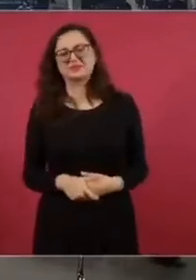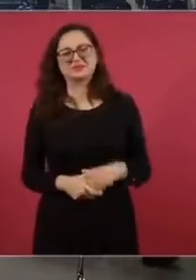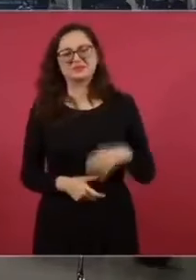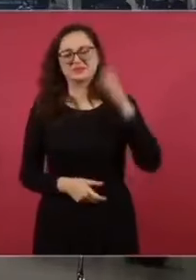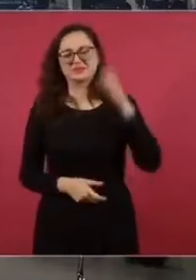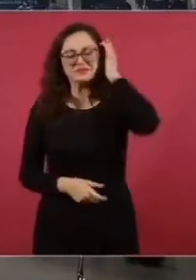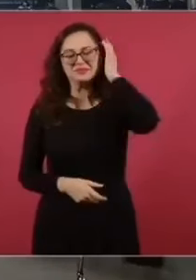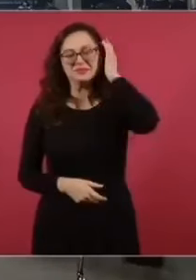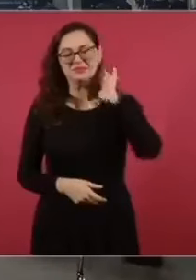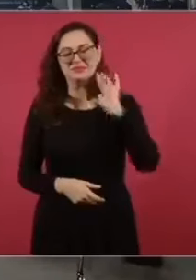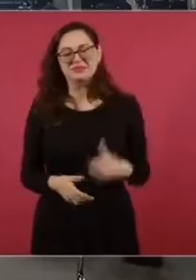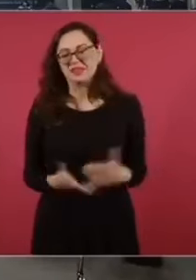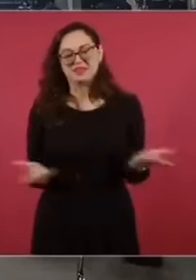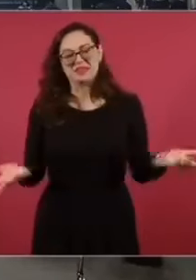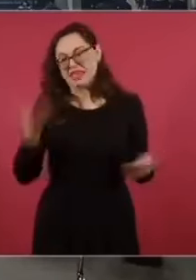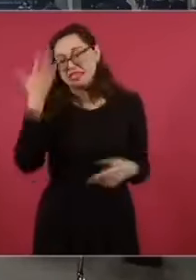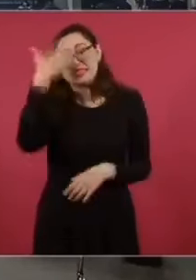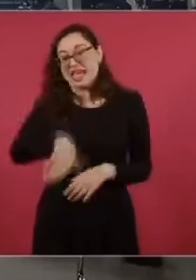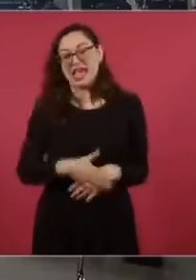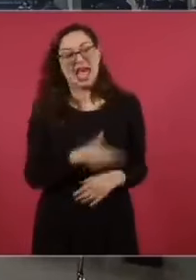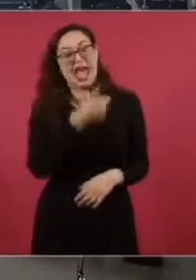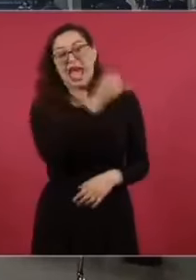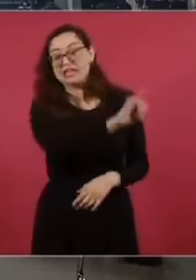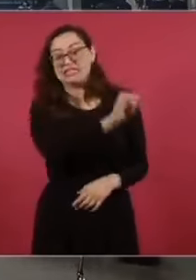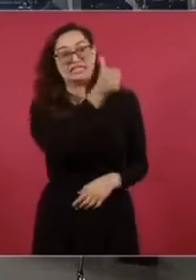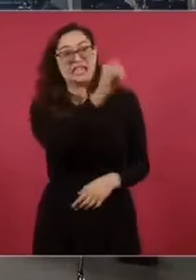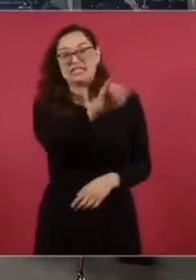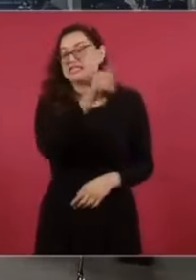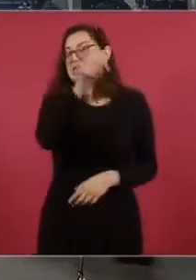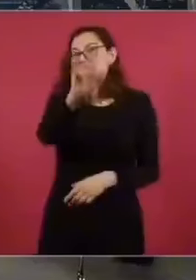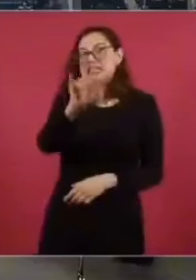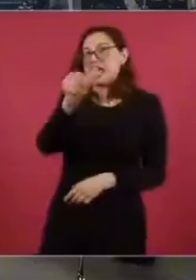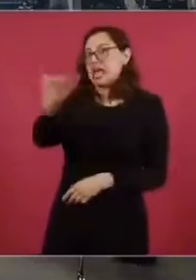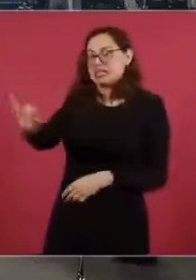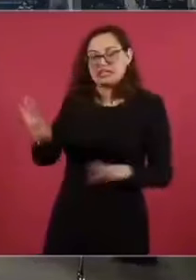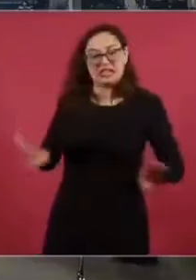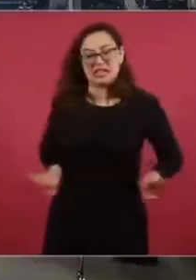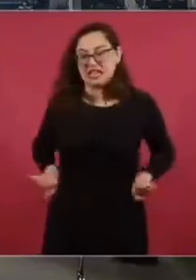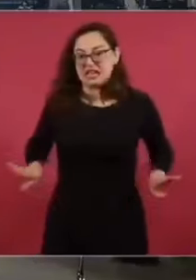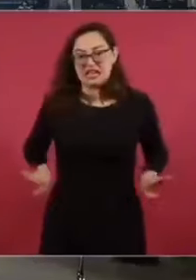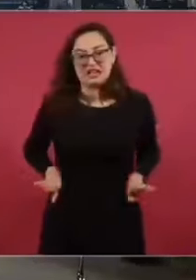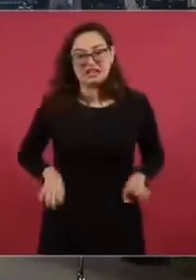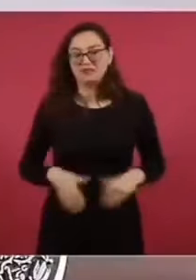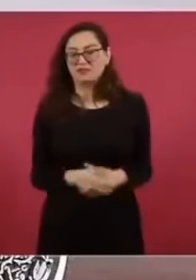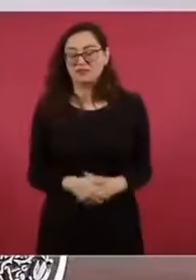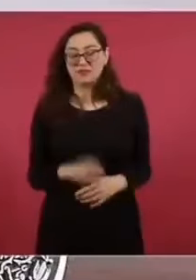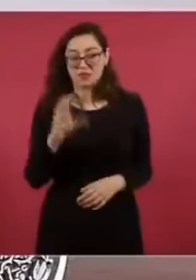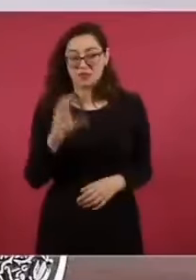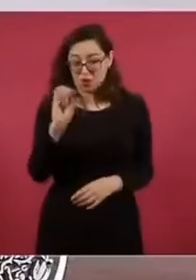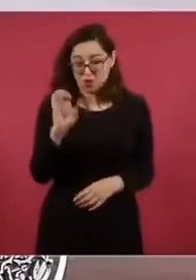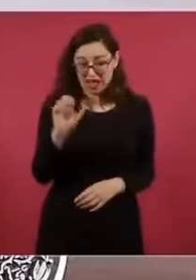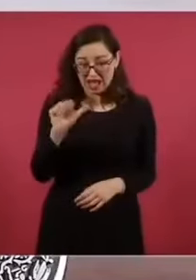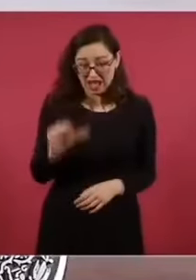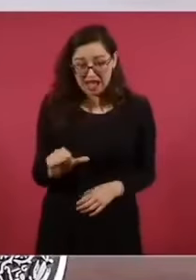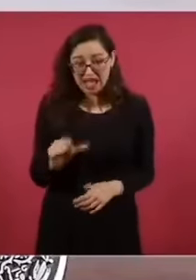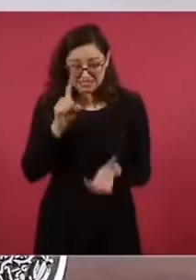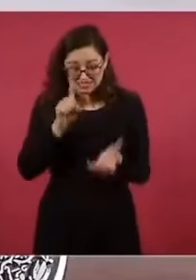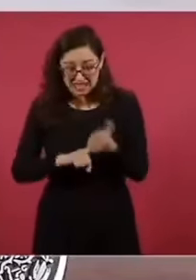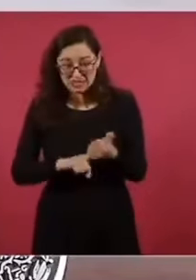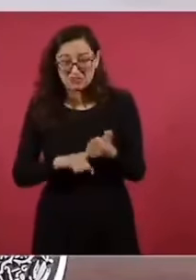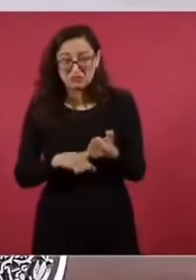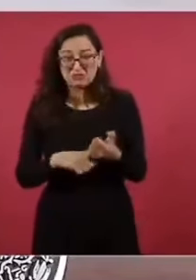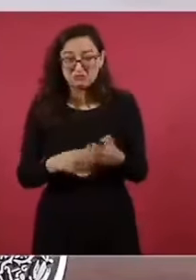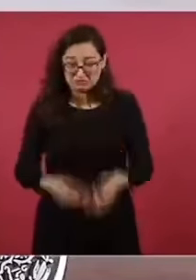predecible porque que no es un organismo ni democrático, ni autónomo,